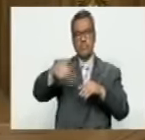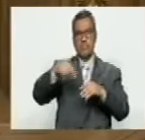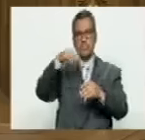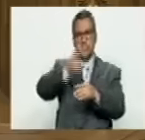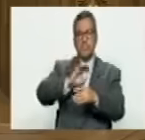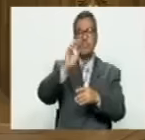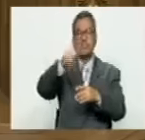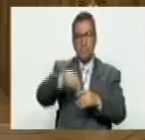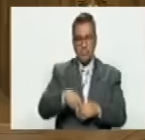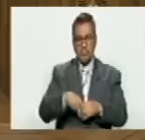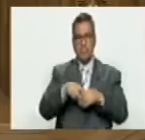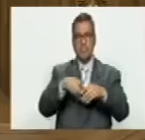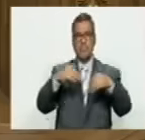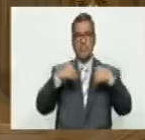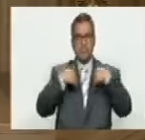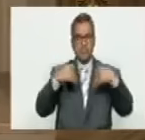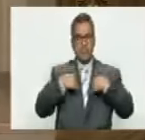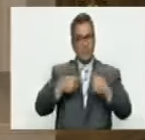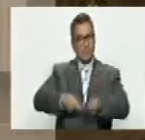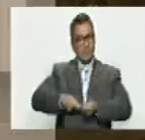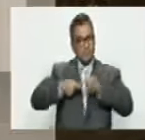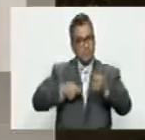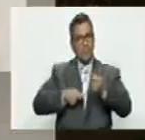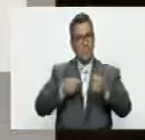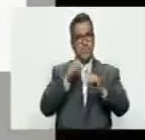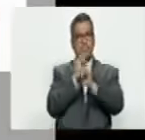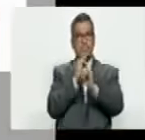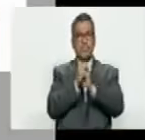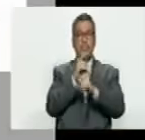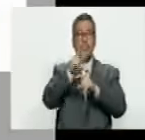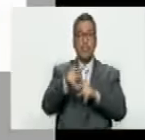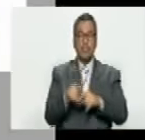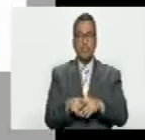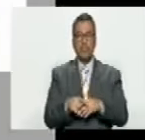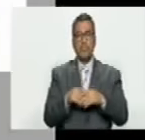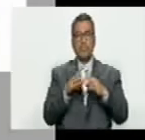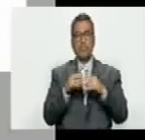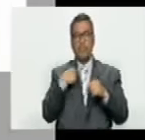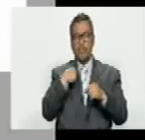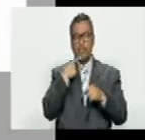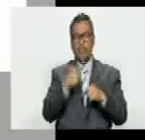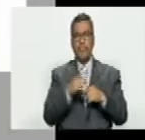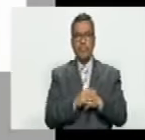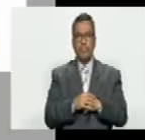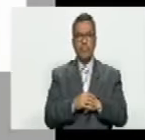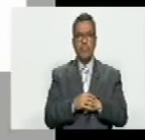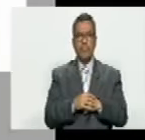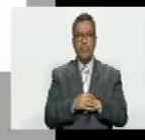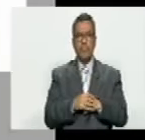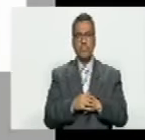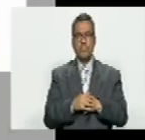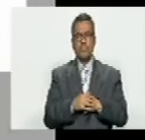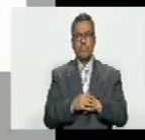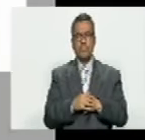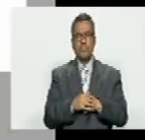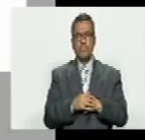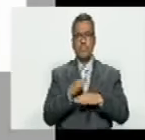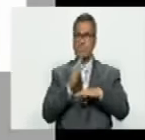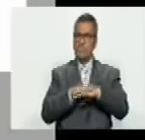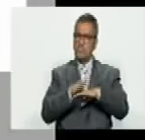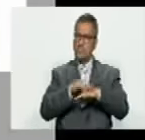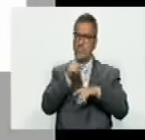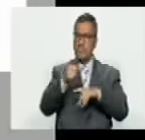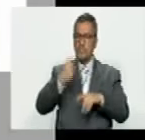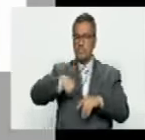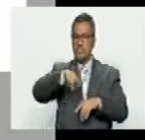también sufrió ataques cibernéticos es decir son hasta comunes por decirlo de algún modo que ocurriera